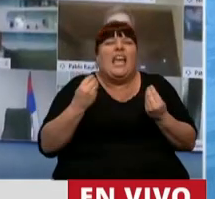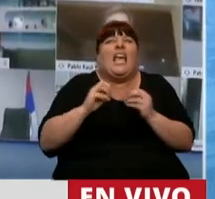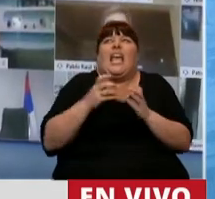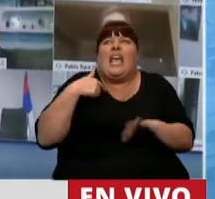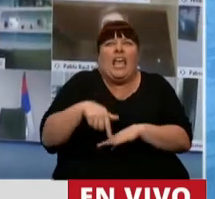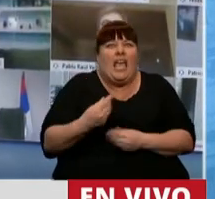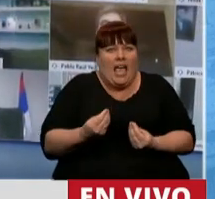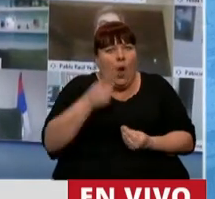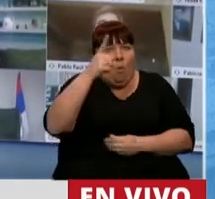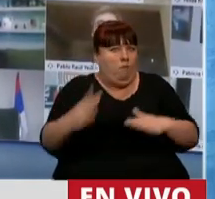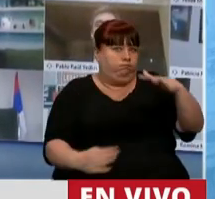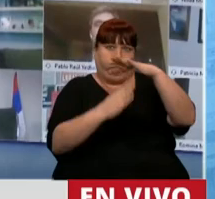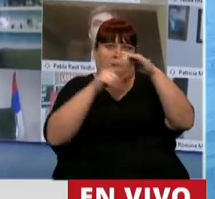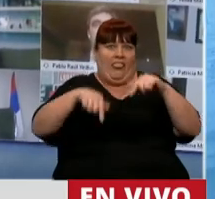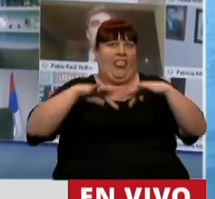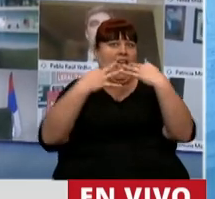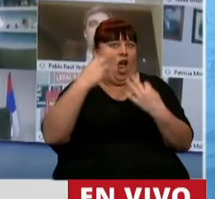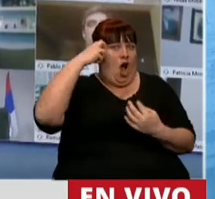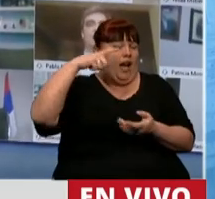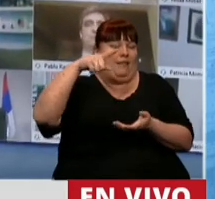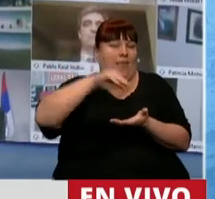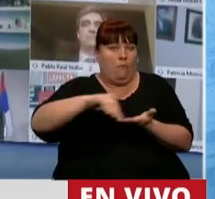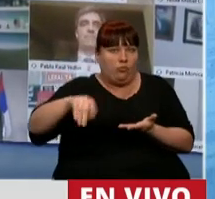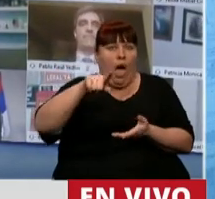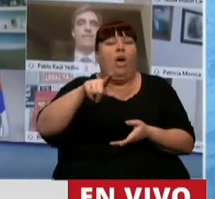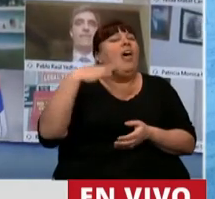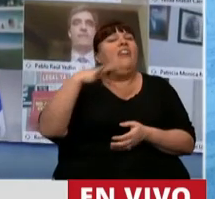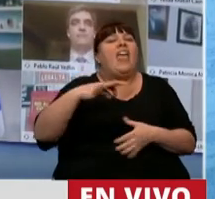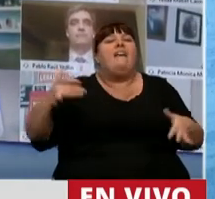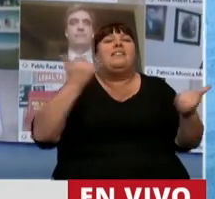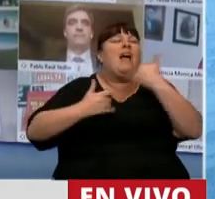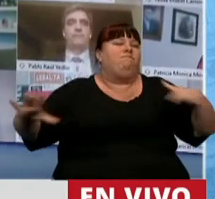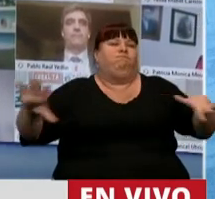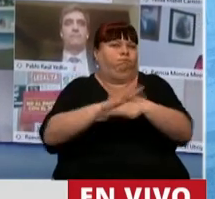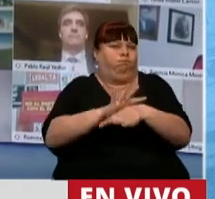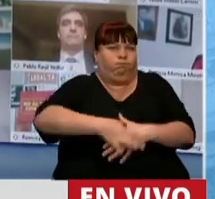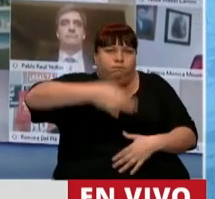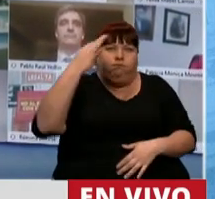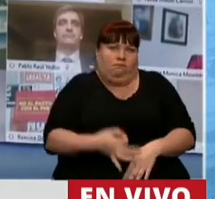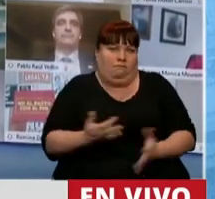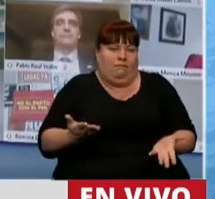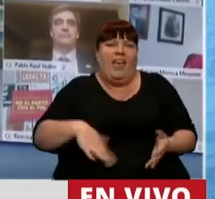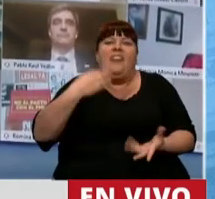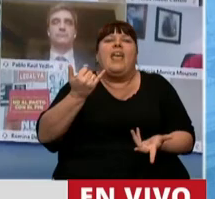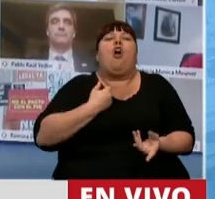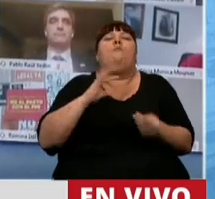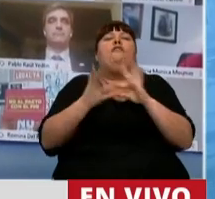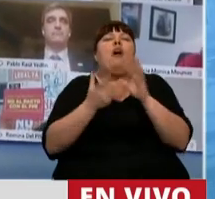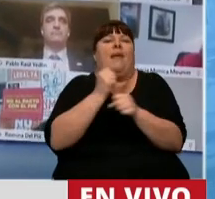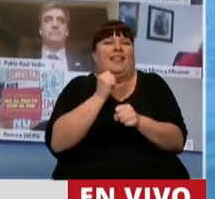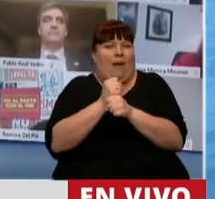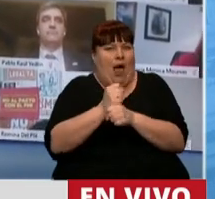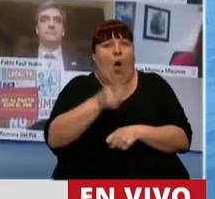haciendo. Usted es la autoridad de esta Cámara y nos tiene que dar certeza, nos tiene que dar la forma de